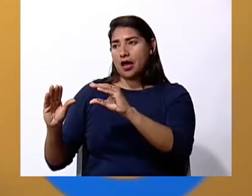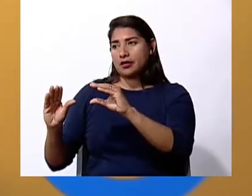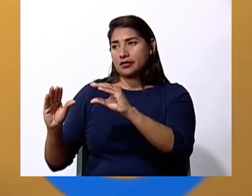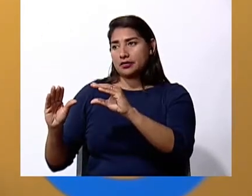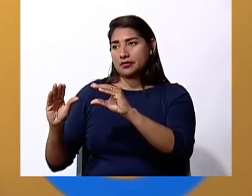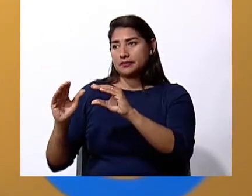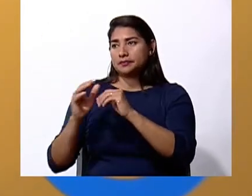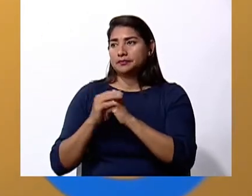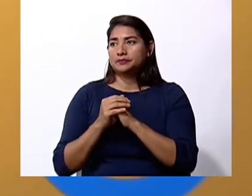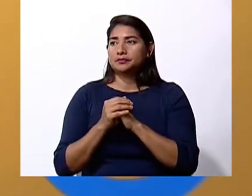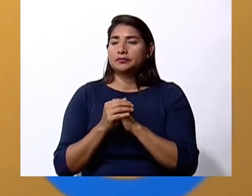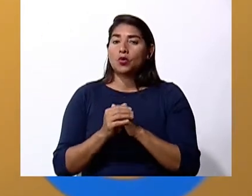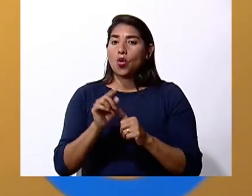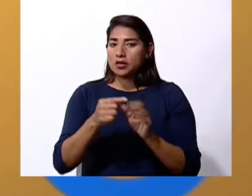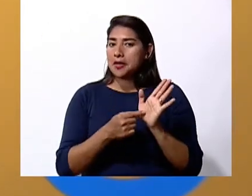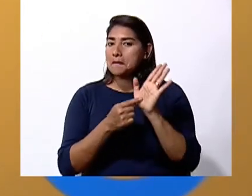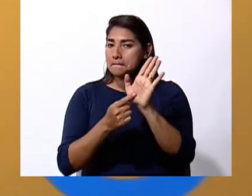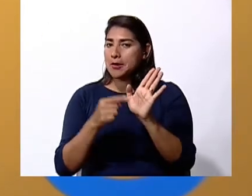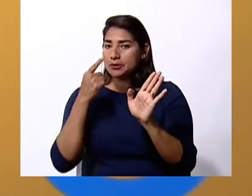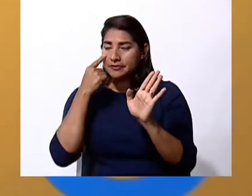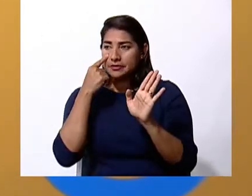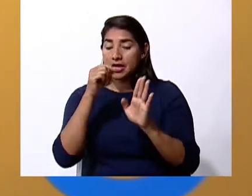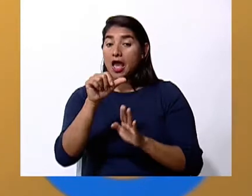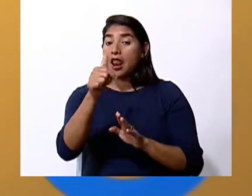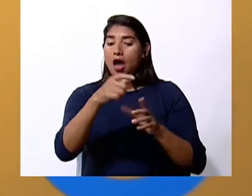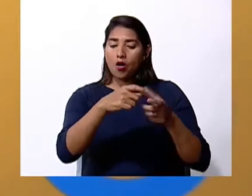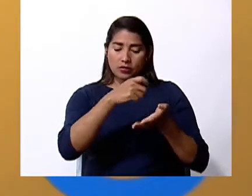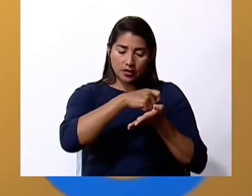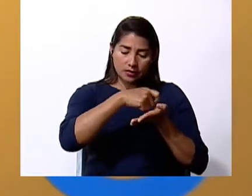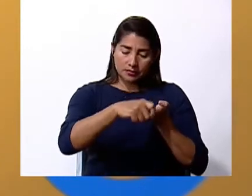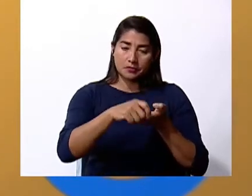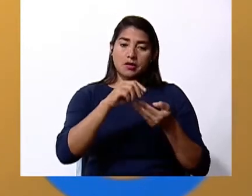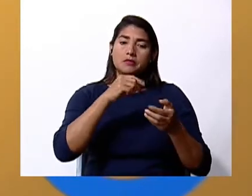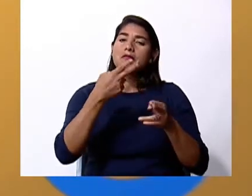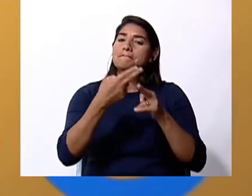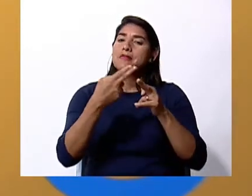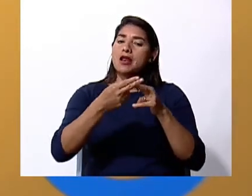Ahorita te lo muestro. Y en la otra, mañana.